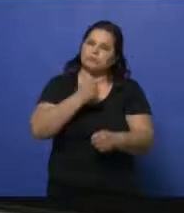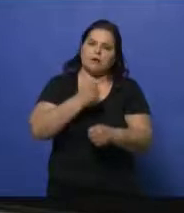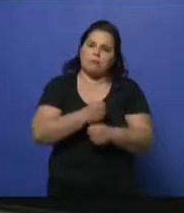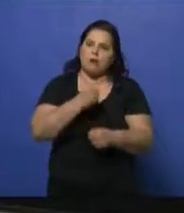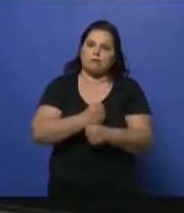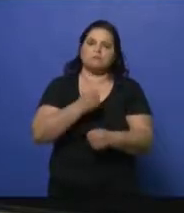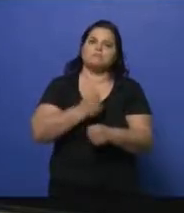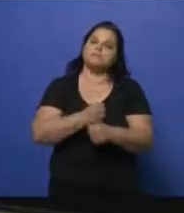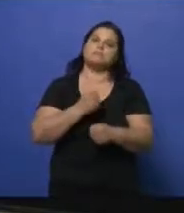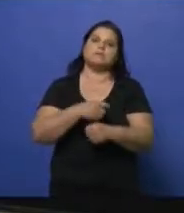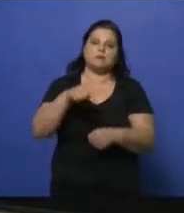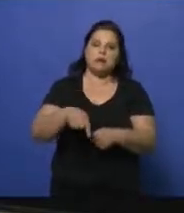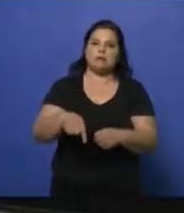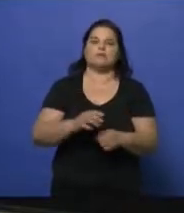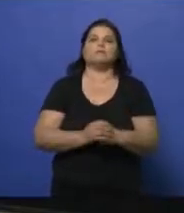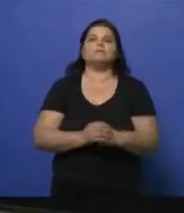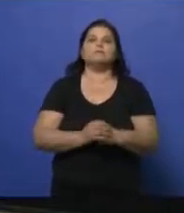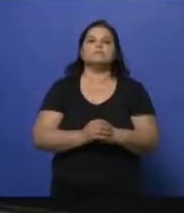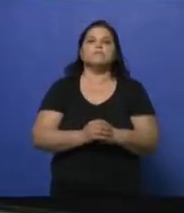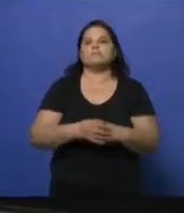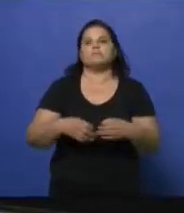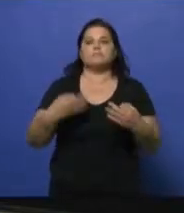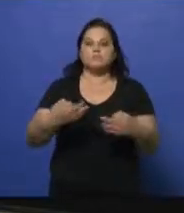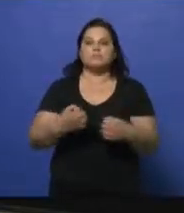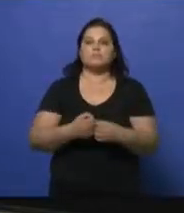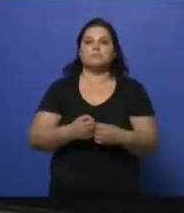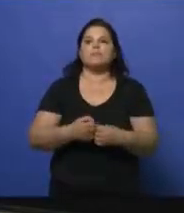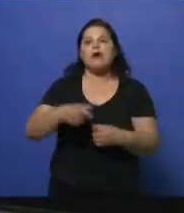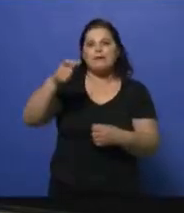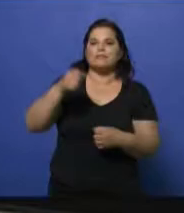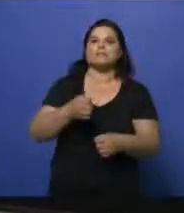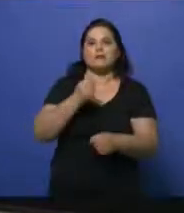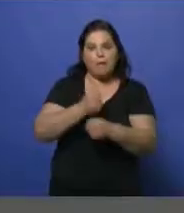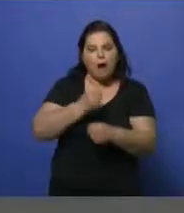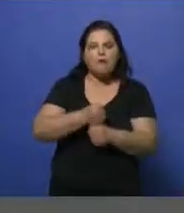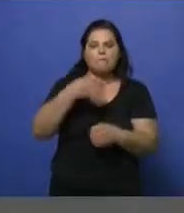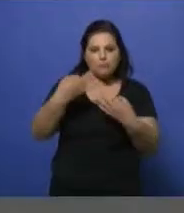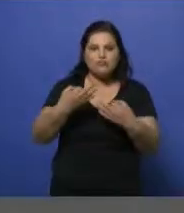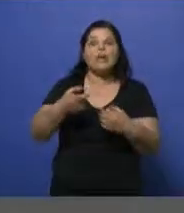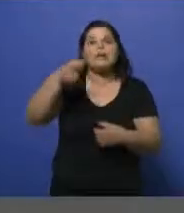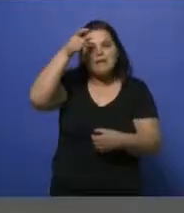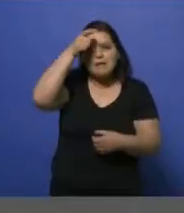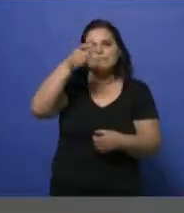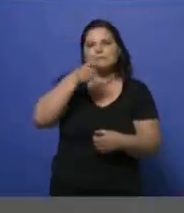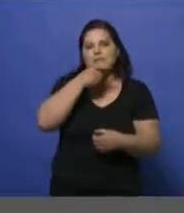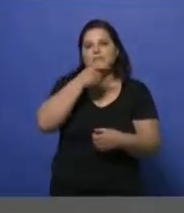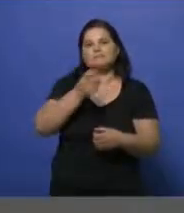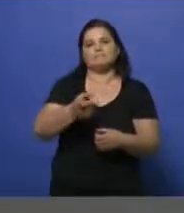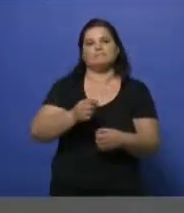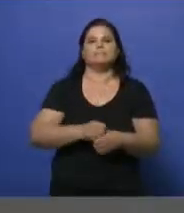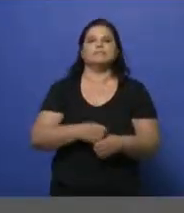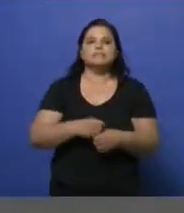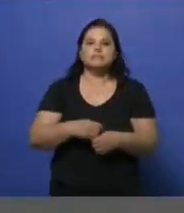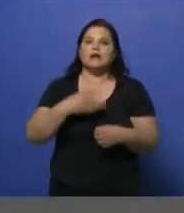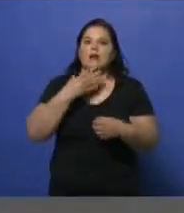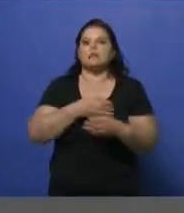Hablando de muchos trabajos que nos lo hicieron de forma denodada, como siempre, son los bomberos villamarienses. Y están llegando también, seguramente muy cansados,